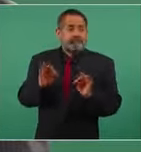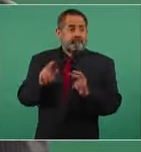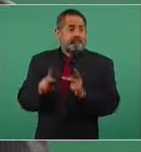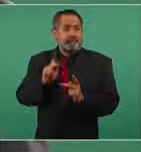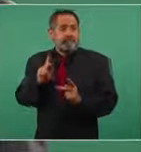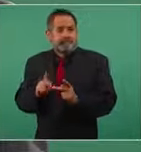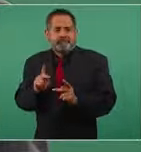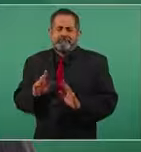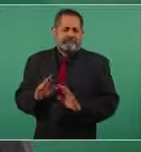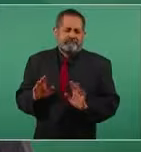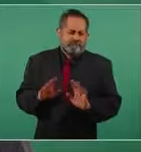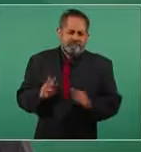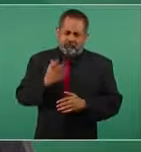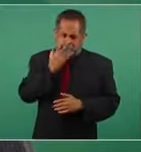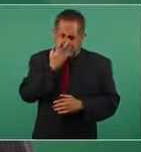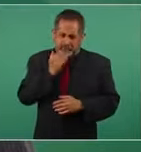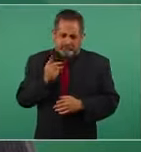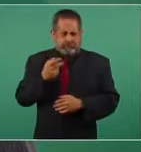pero